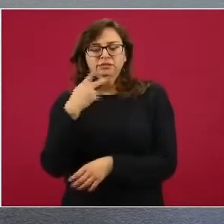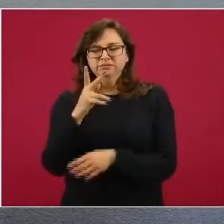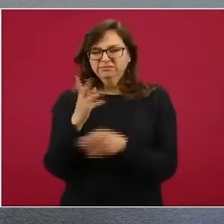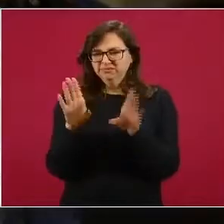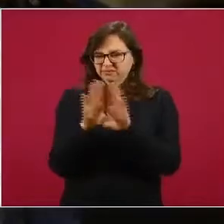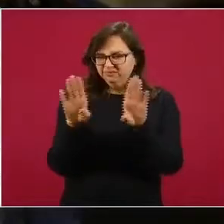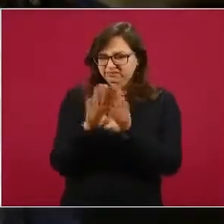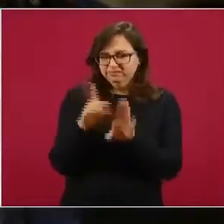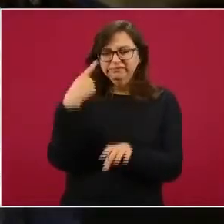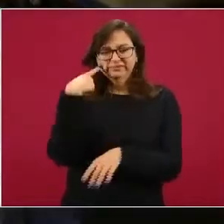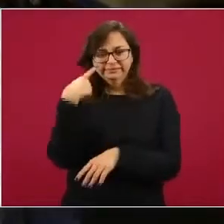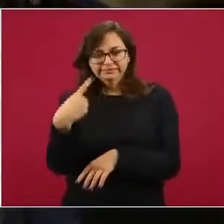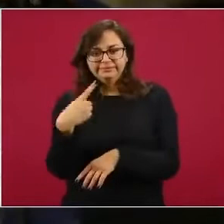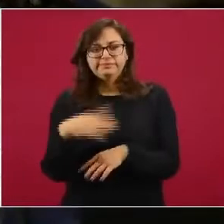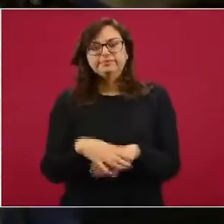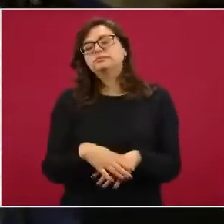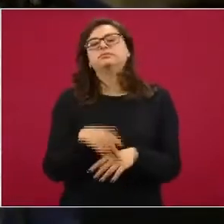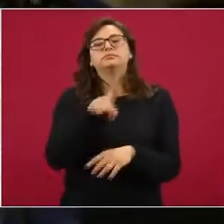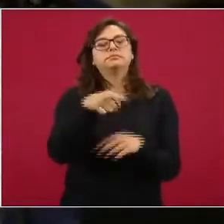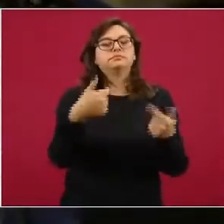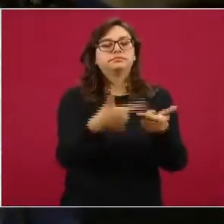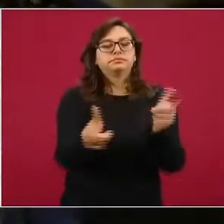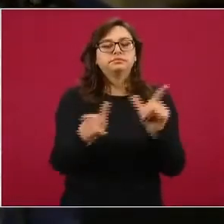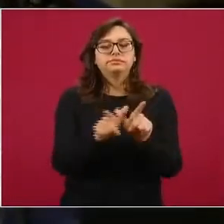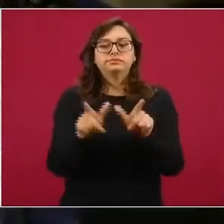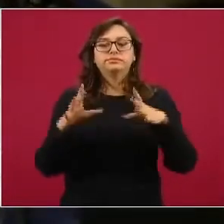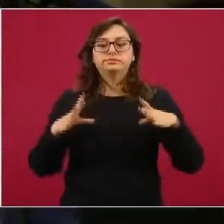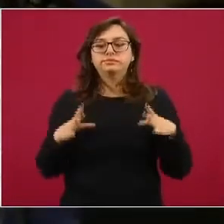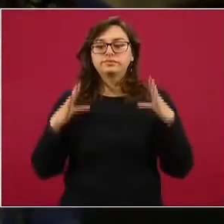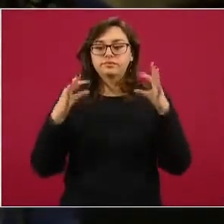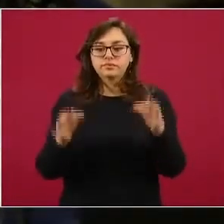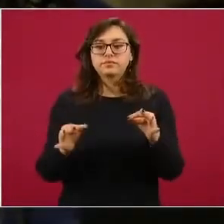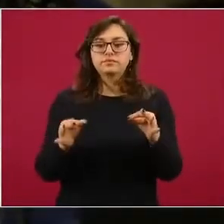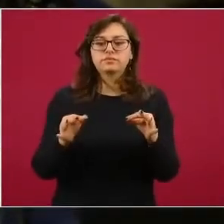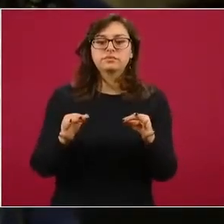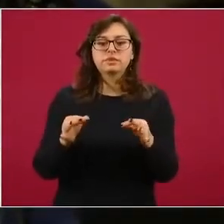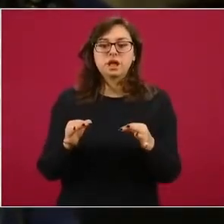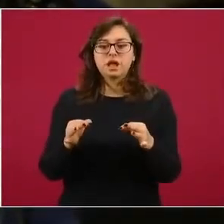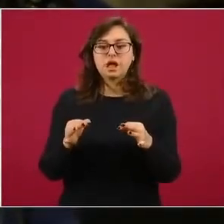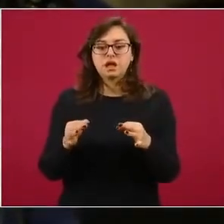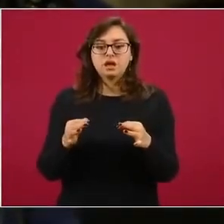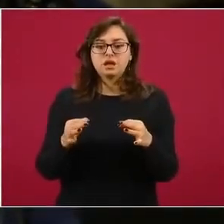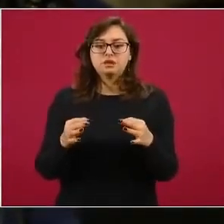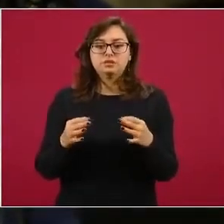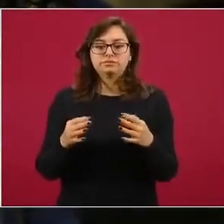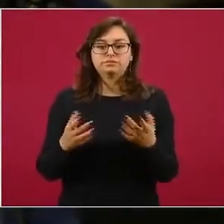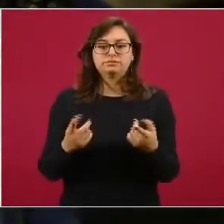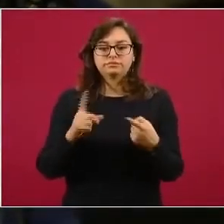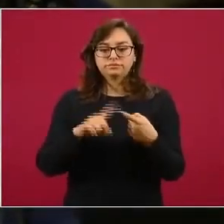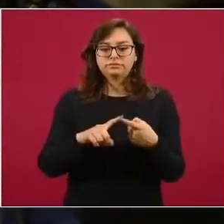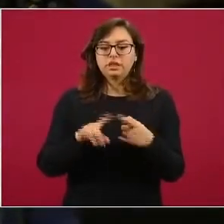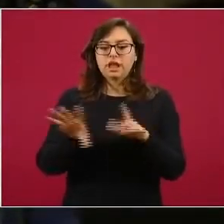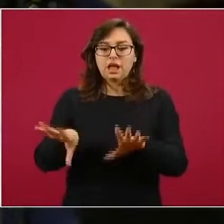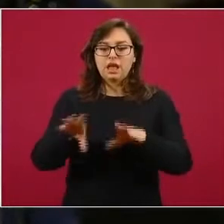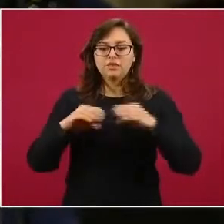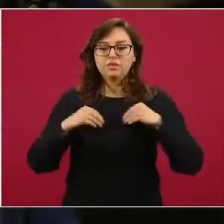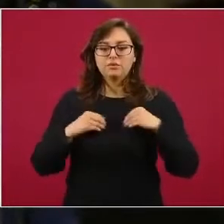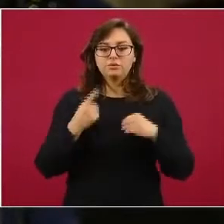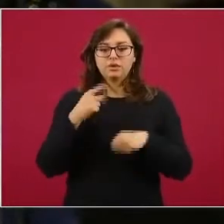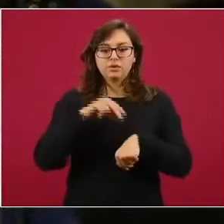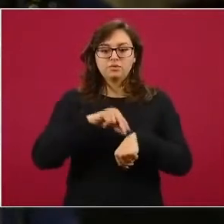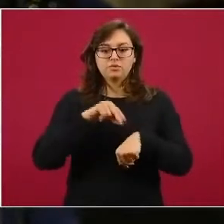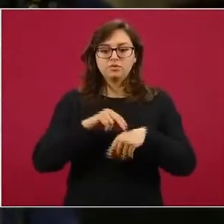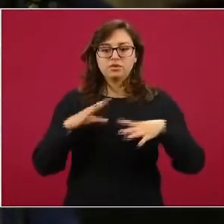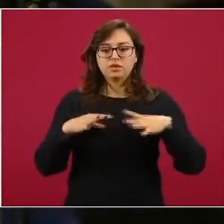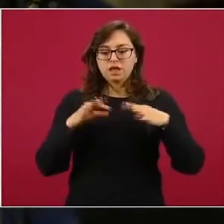Hay grupos, fundaciones, voy a citar algunas fundaciones, adopta un médico, Fundación